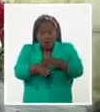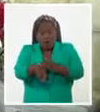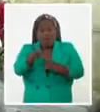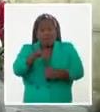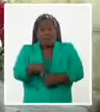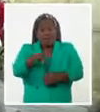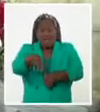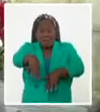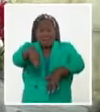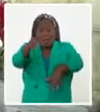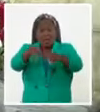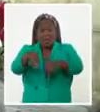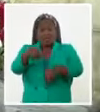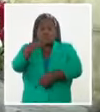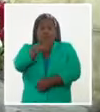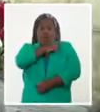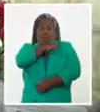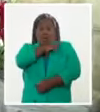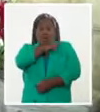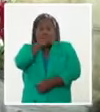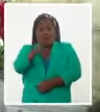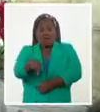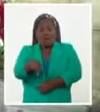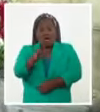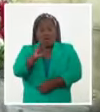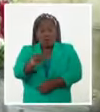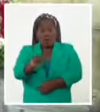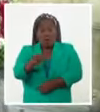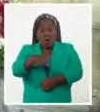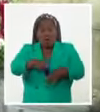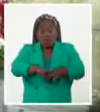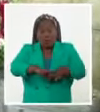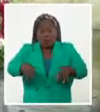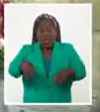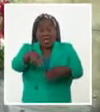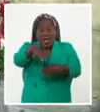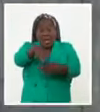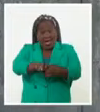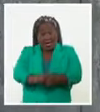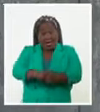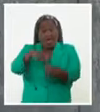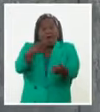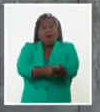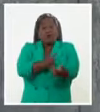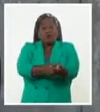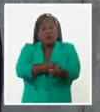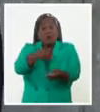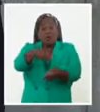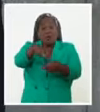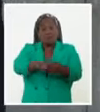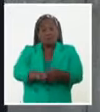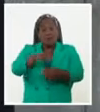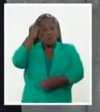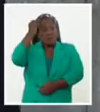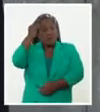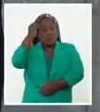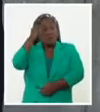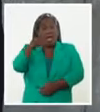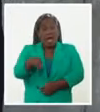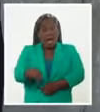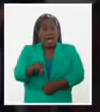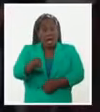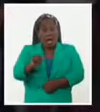jefe de Estado cubano para justo sobre el banco donde Eusebio acostumbraba a descansar y meditar, develar una tarja que como la